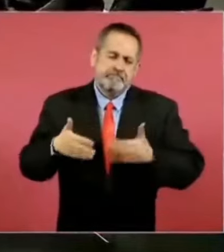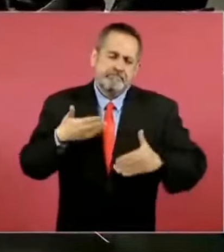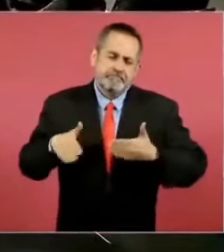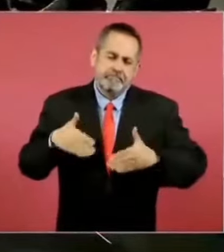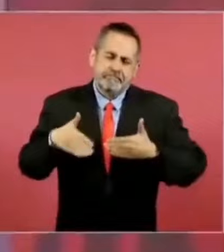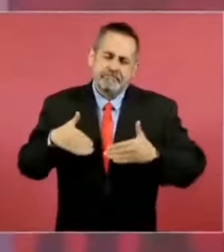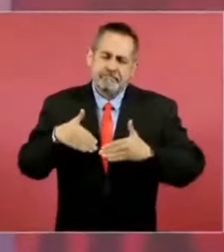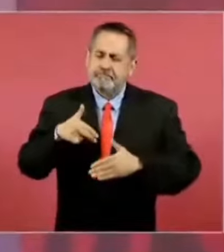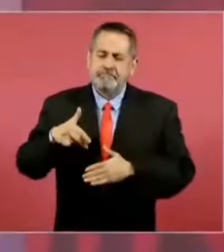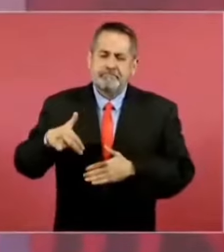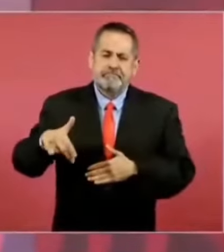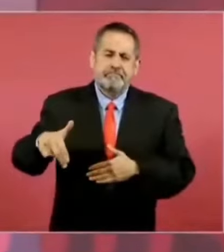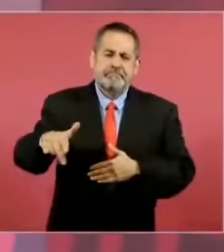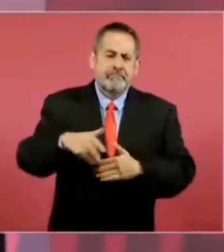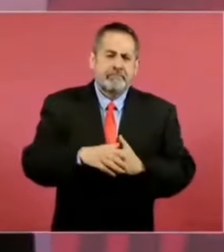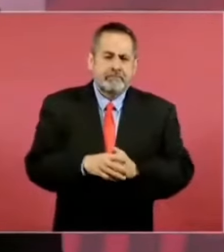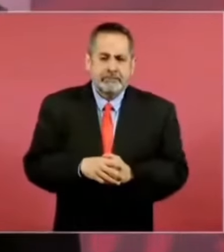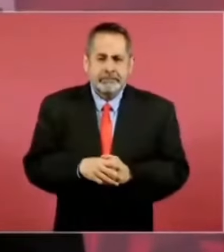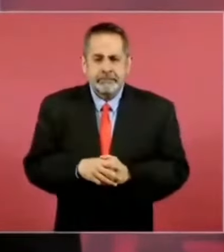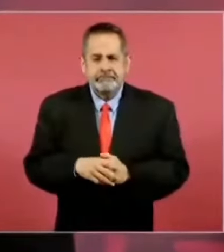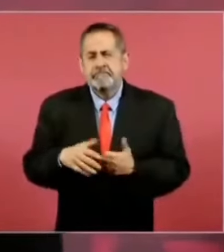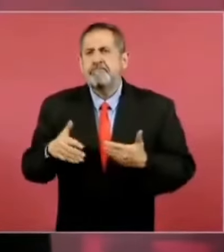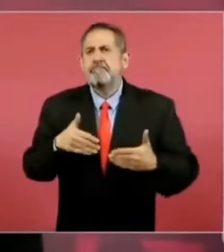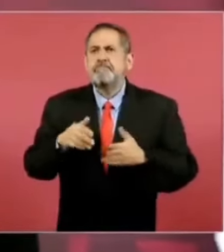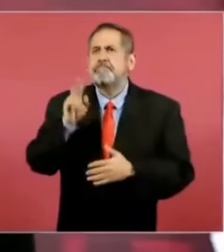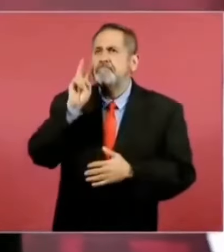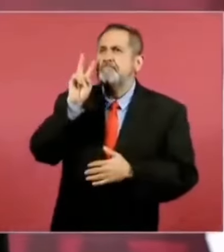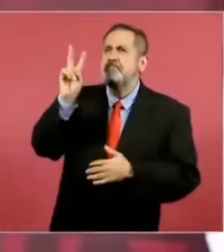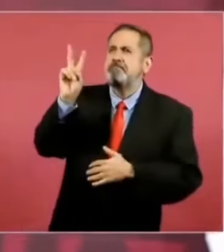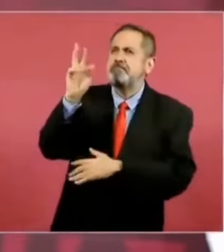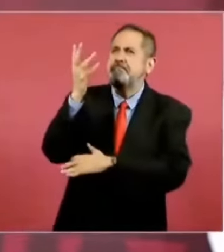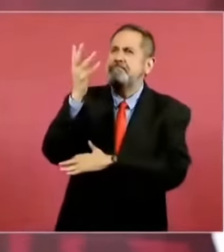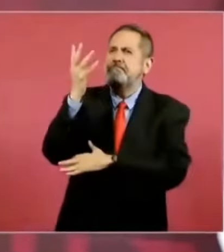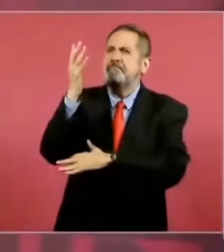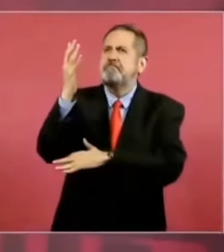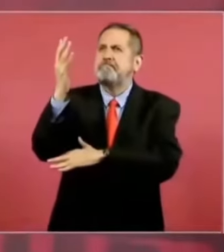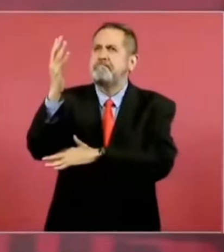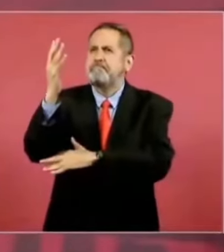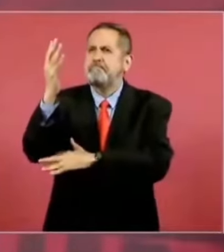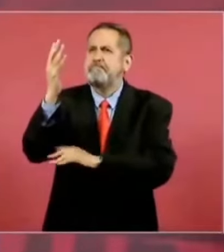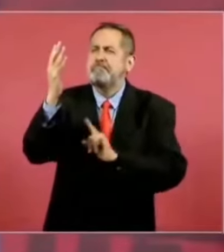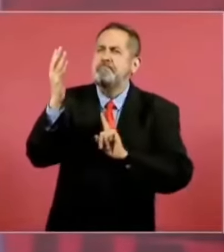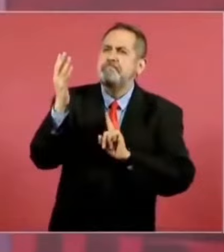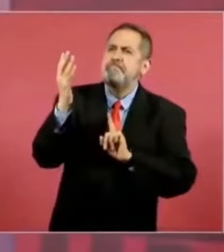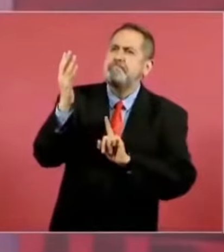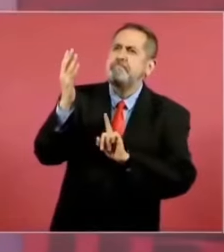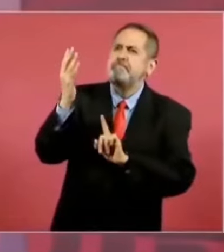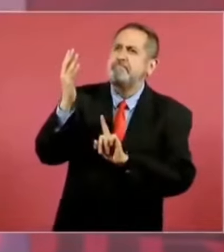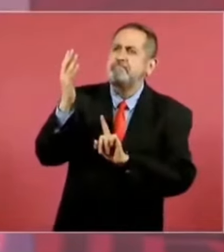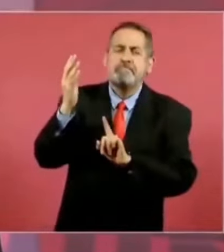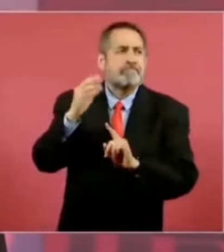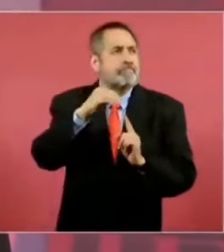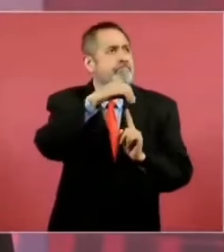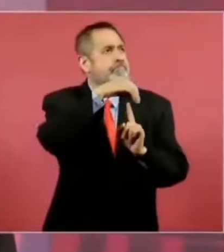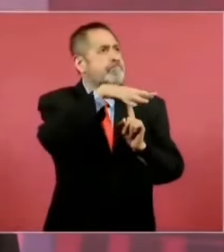ir viendo los árboles, la palma real,